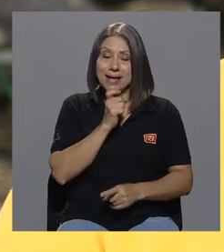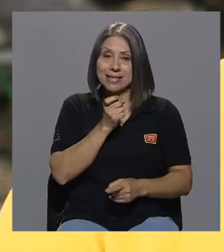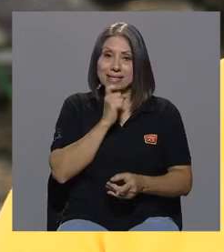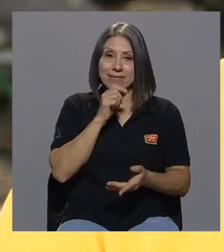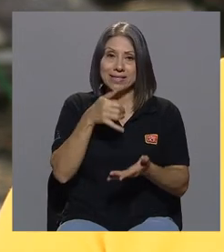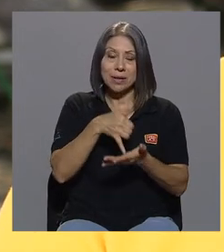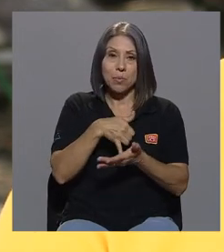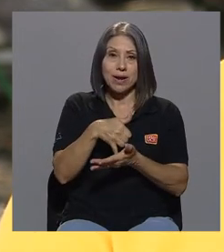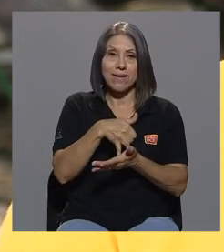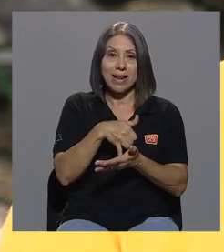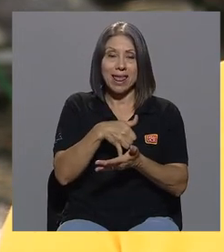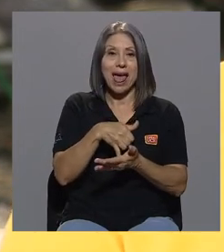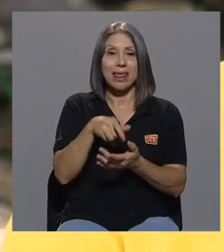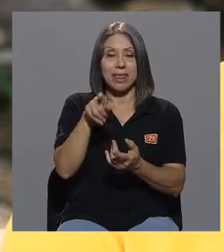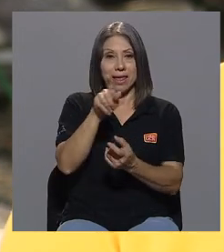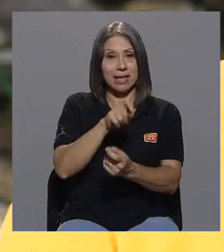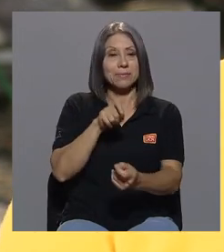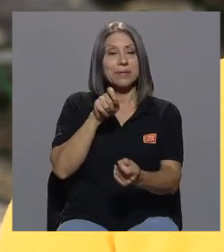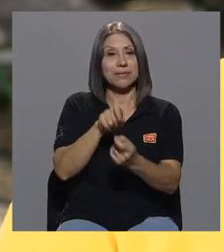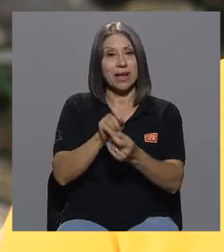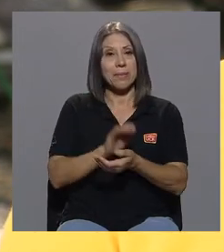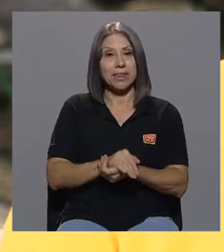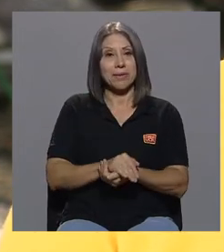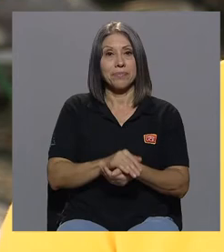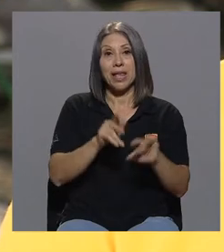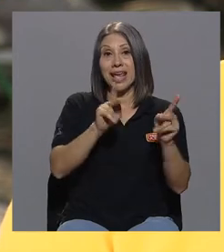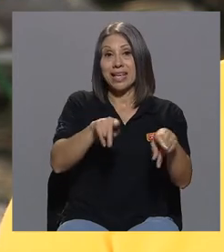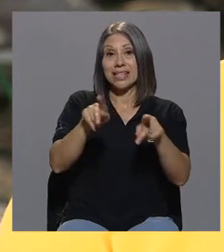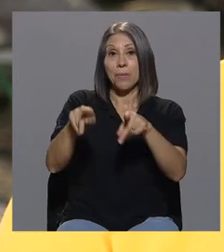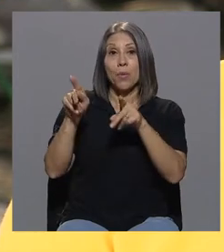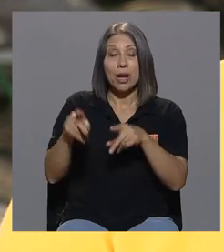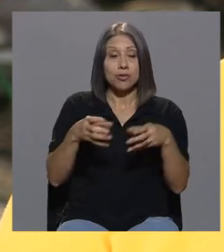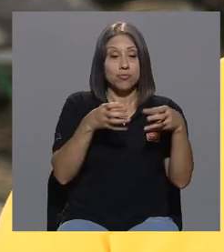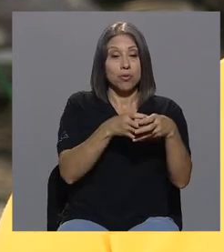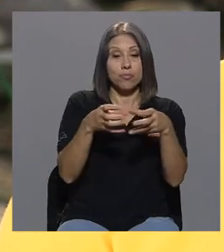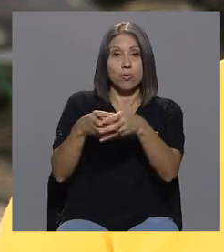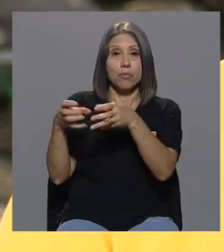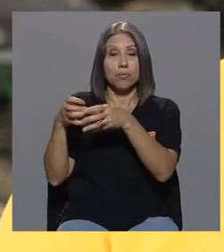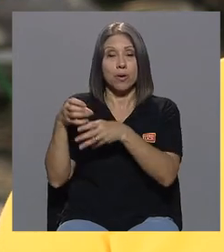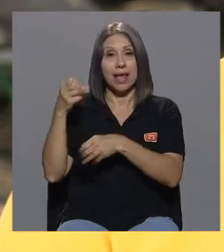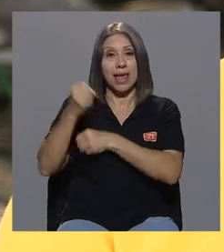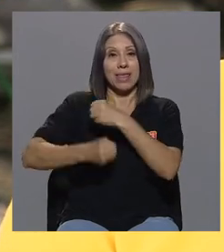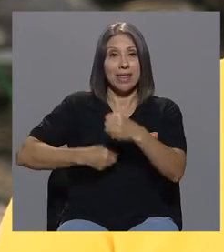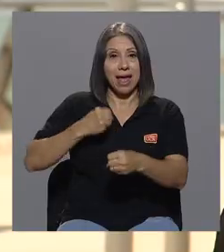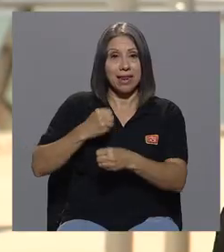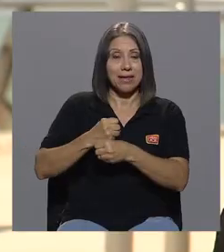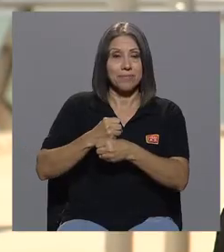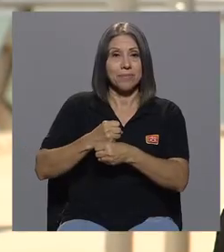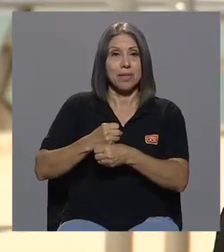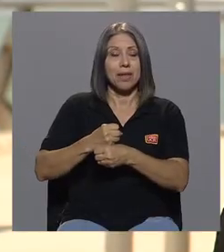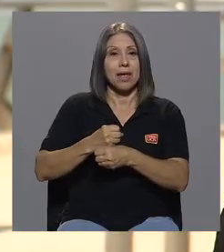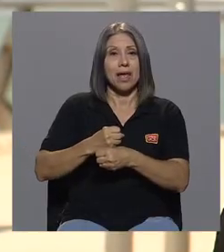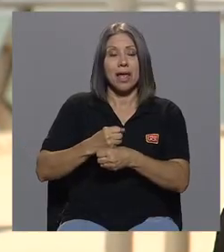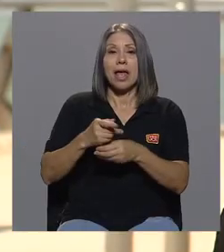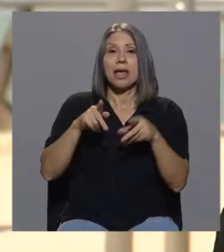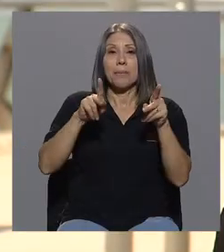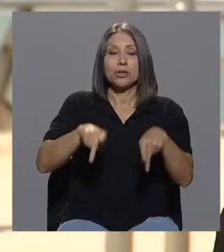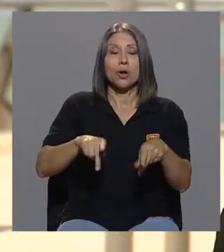específicamente de esa población etaria que estábamos hablando que son las personas que portan el virus del VIH